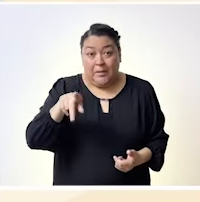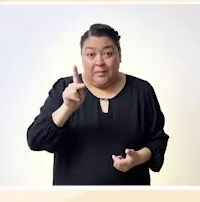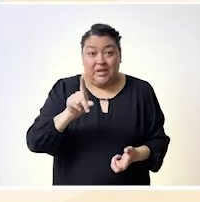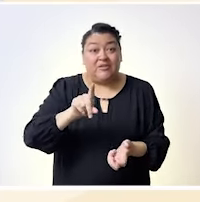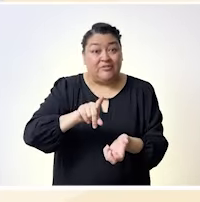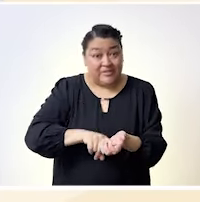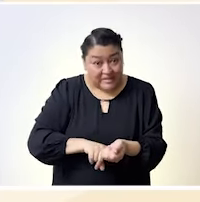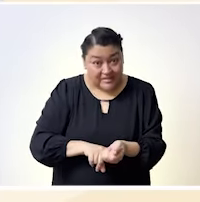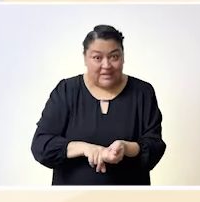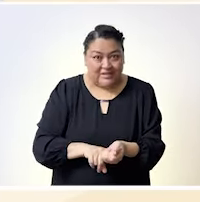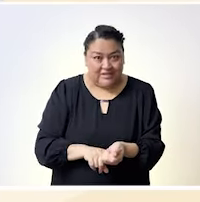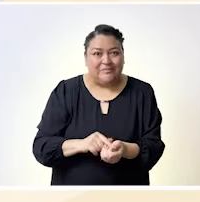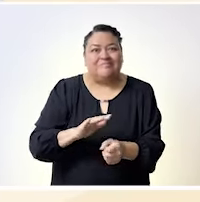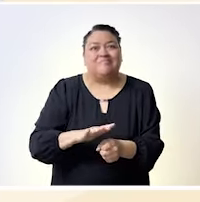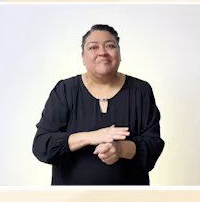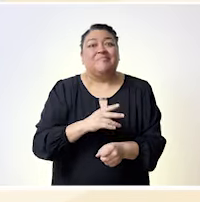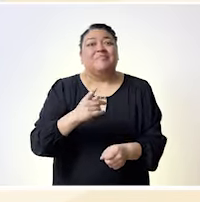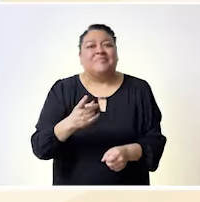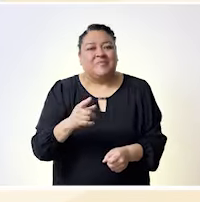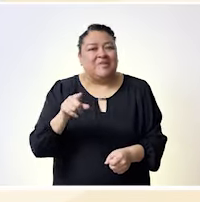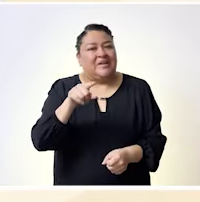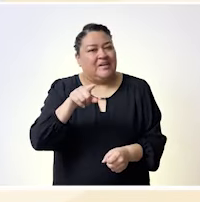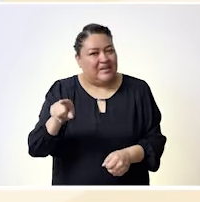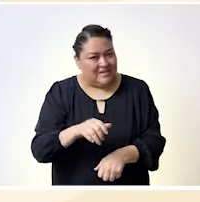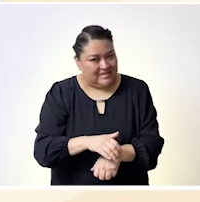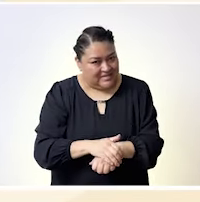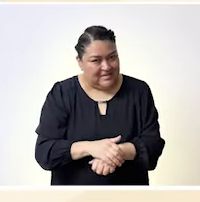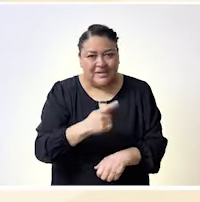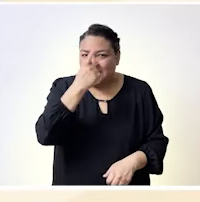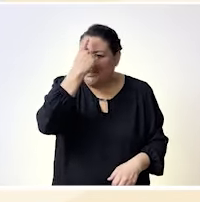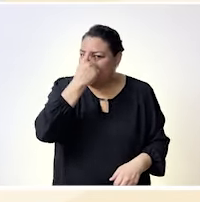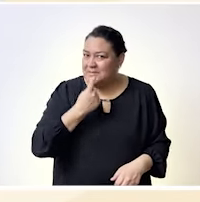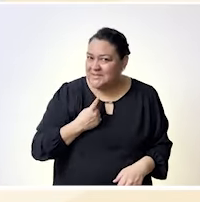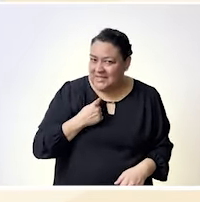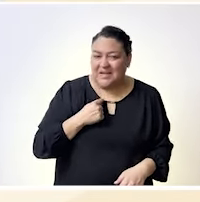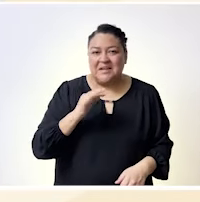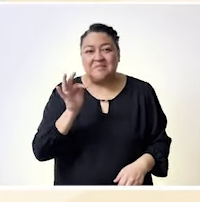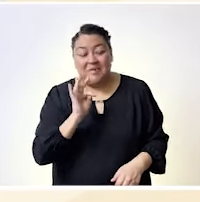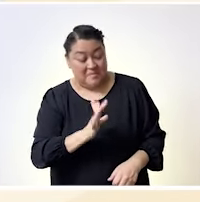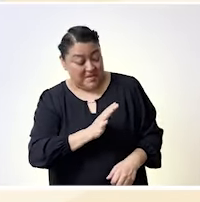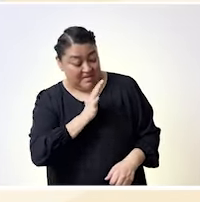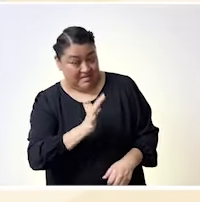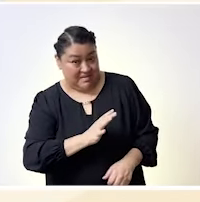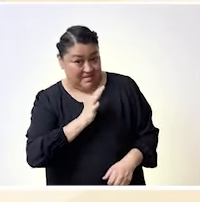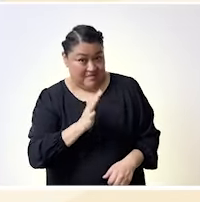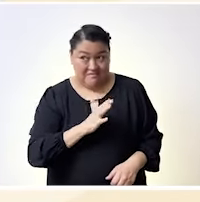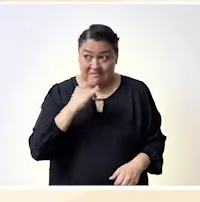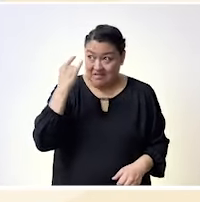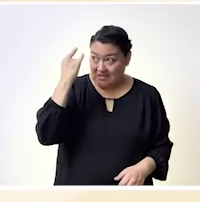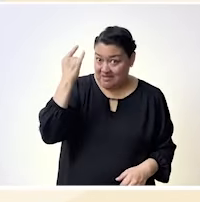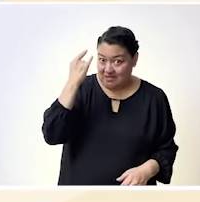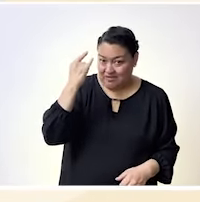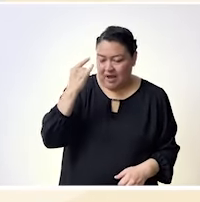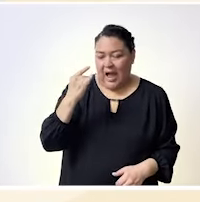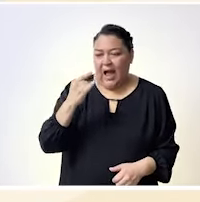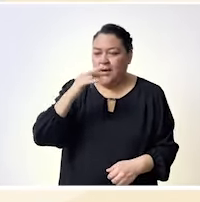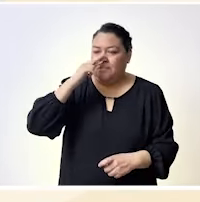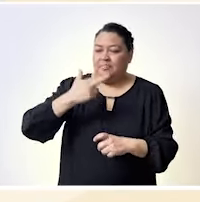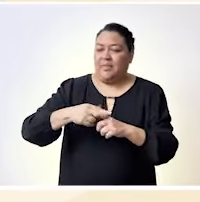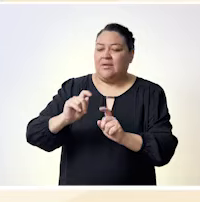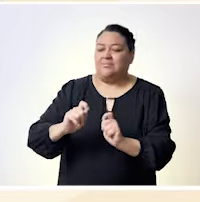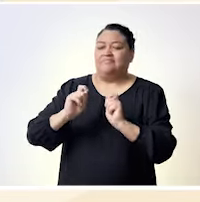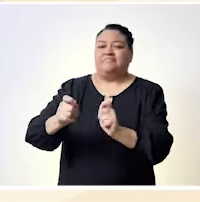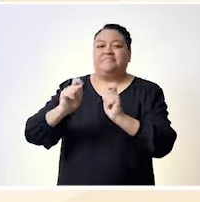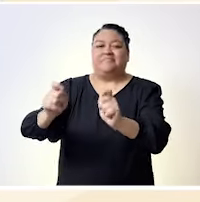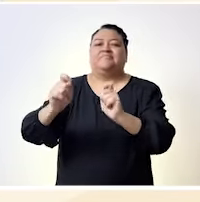nación independiente, por supuesto que invisibilizó a las poblaciones afrodescendientes, ¿no? Este discurso, este mito del mestizaje, que en su